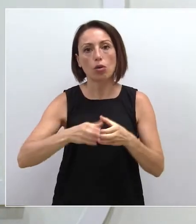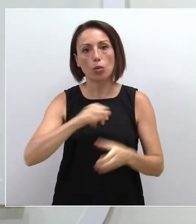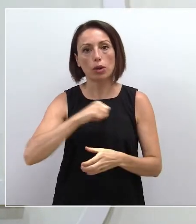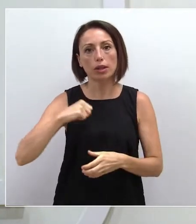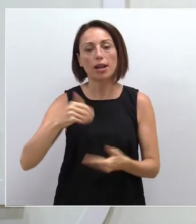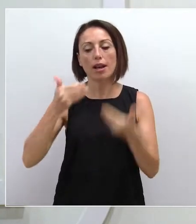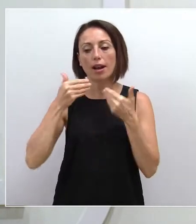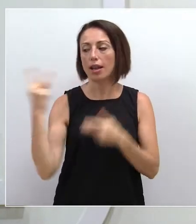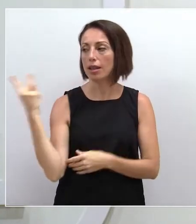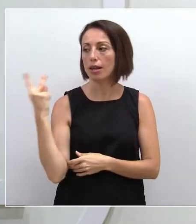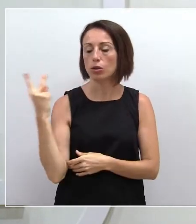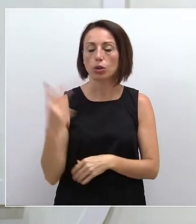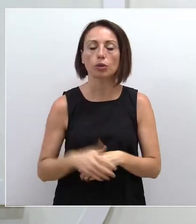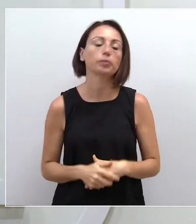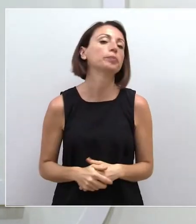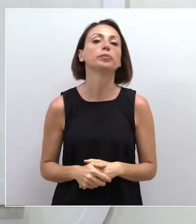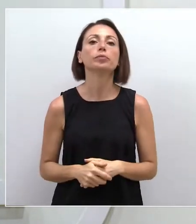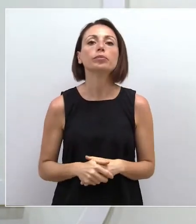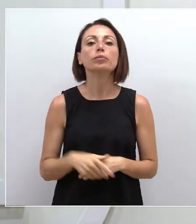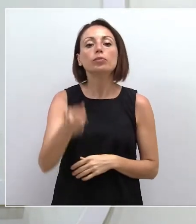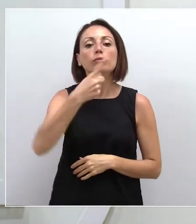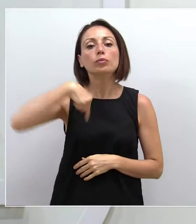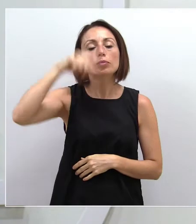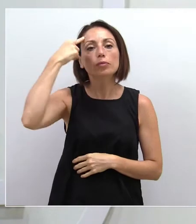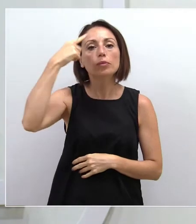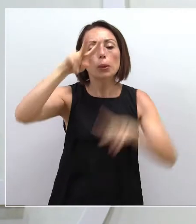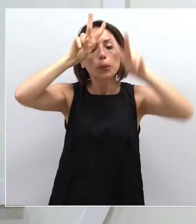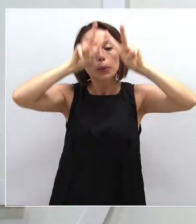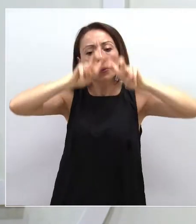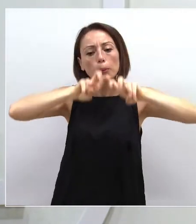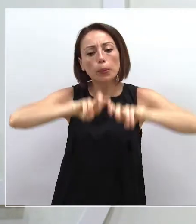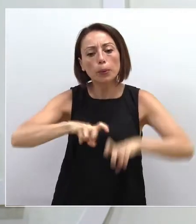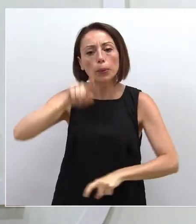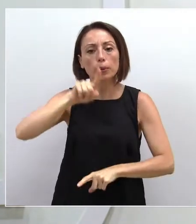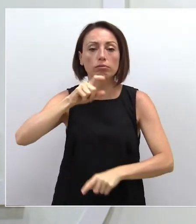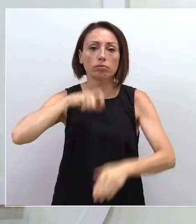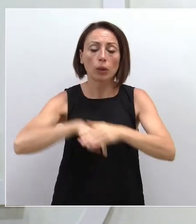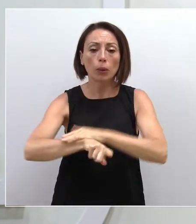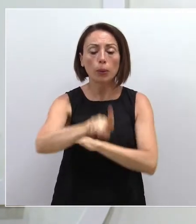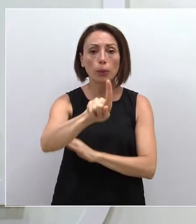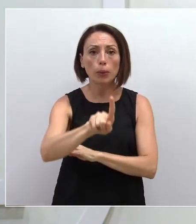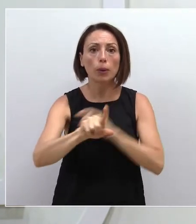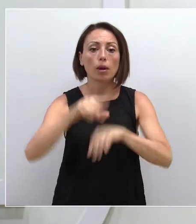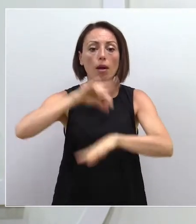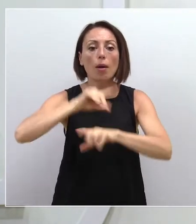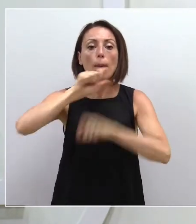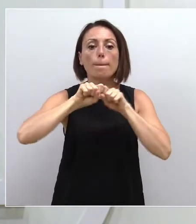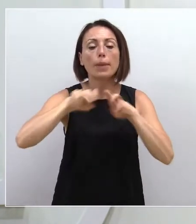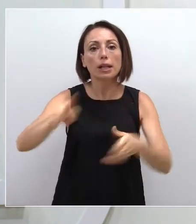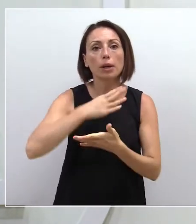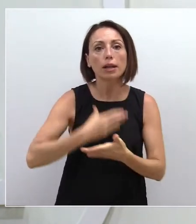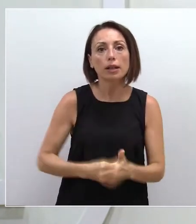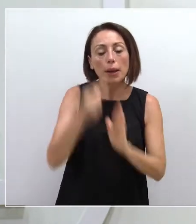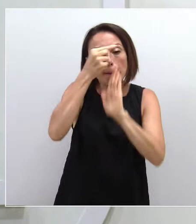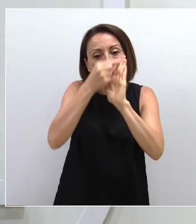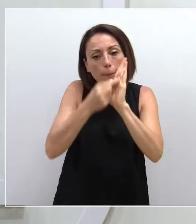a ambos. Como saben, el análisis de la evolución de la pandemia en nuestra región y la adopción de medidas